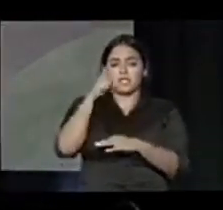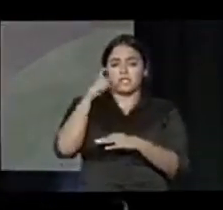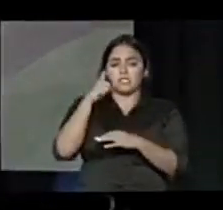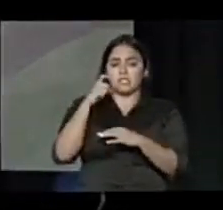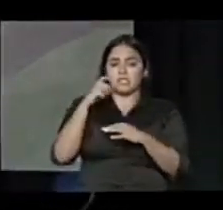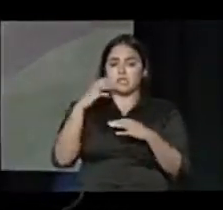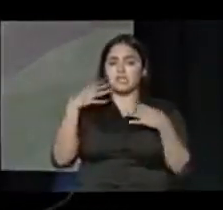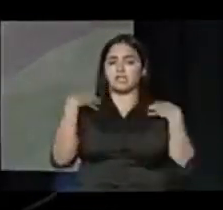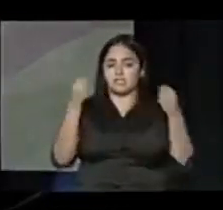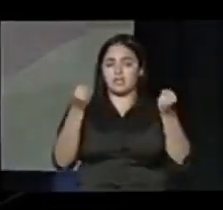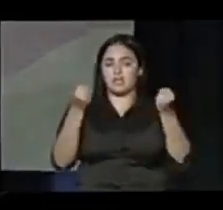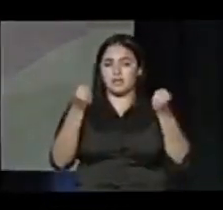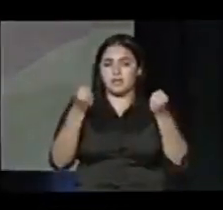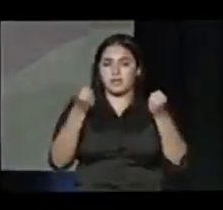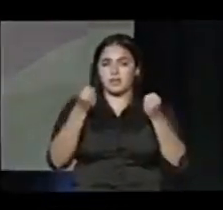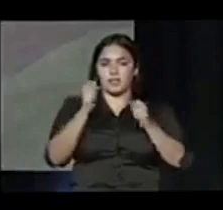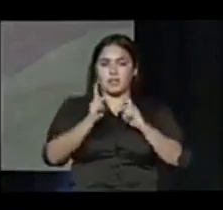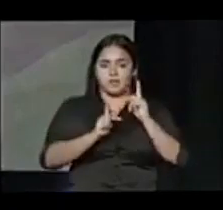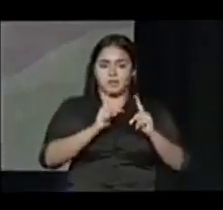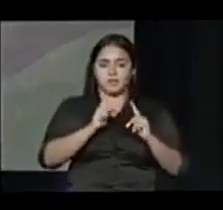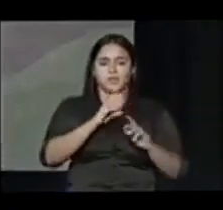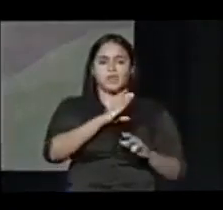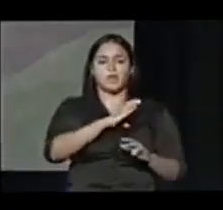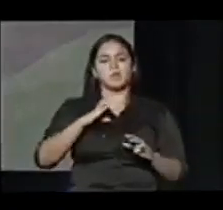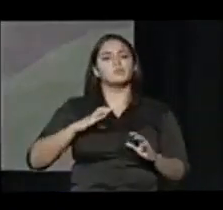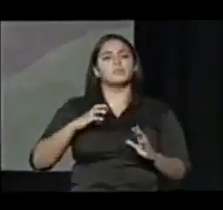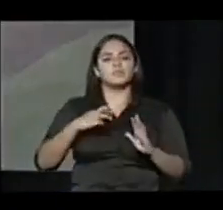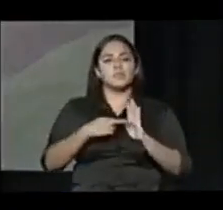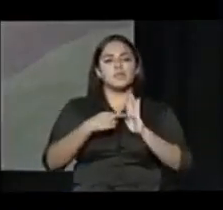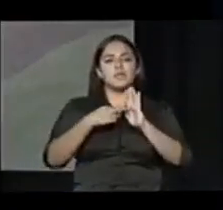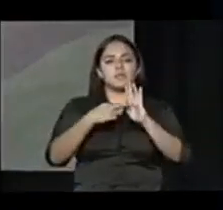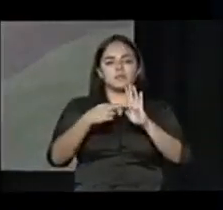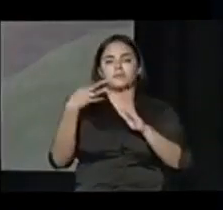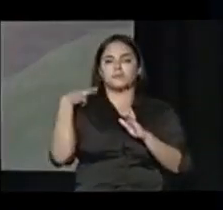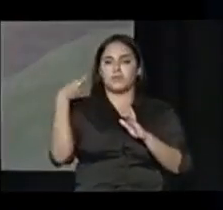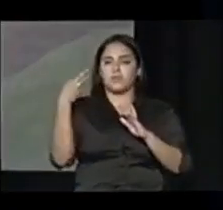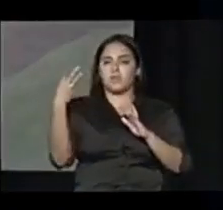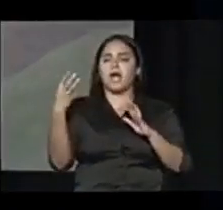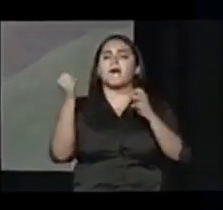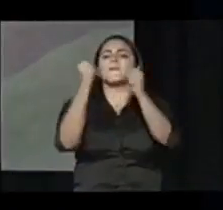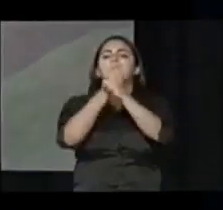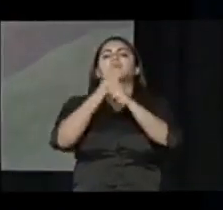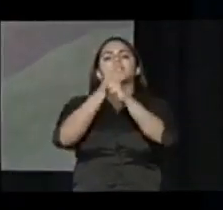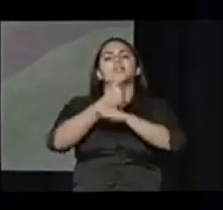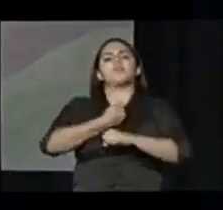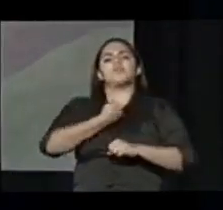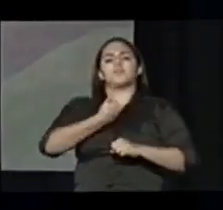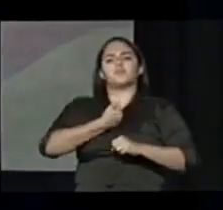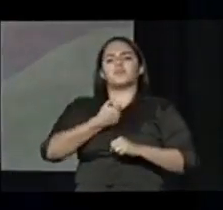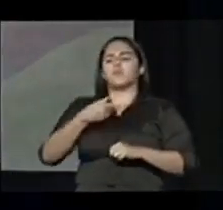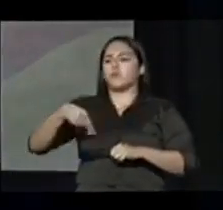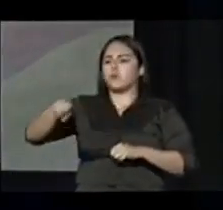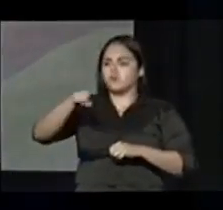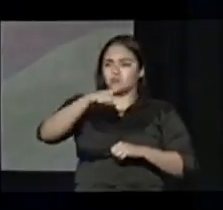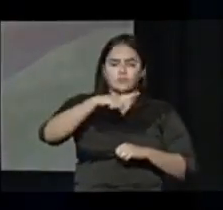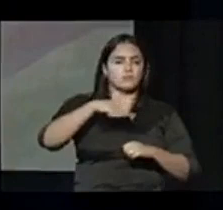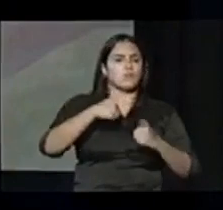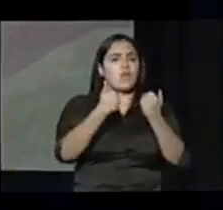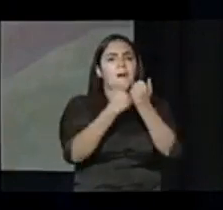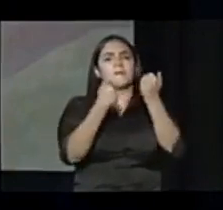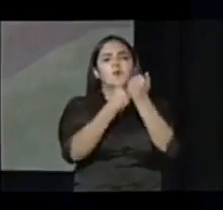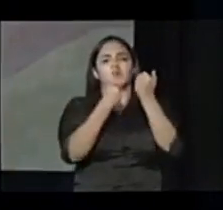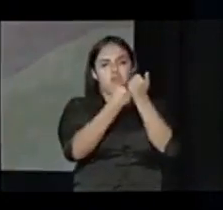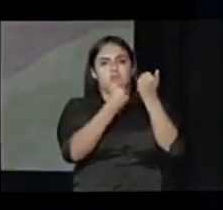comisionada residente ha dado una batalla valiente todos tenemos que apoyar sus gestiones para evitar el